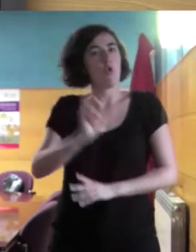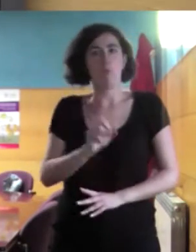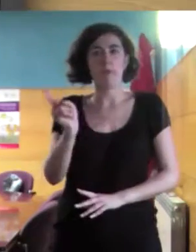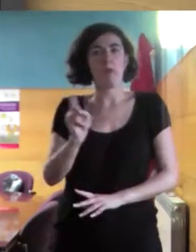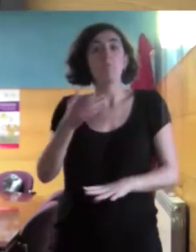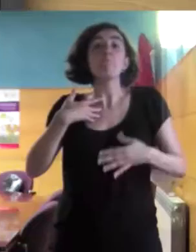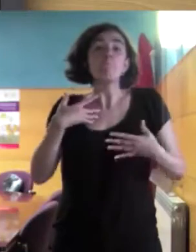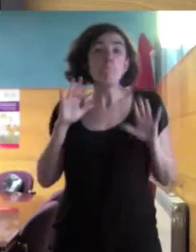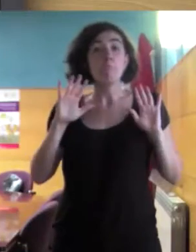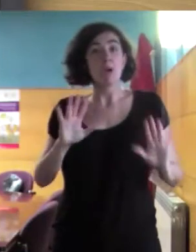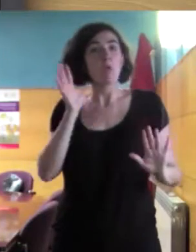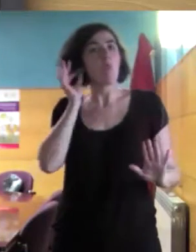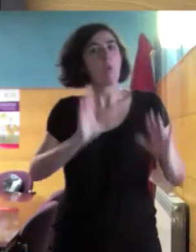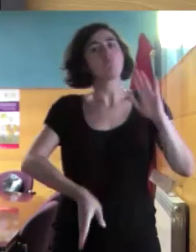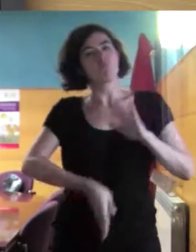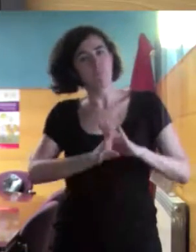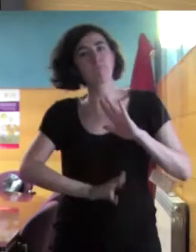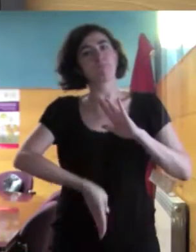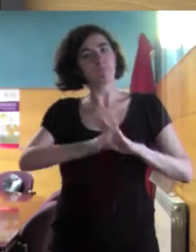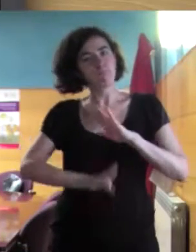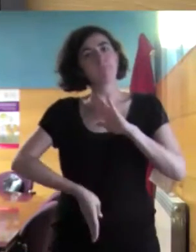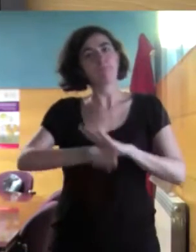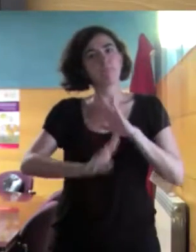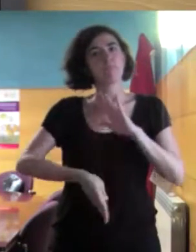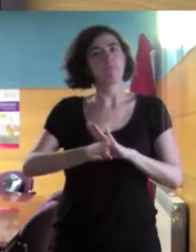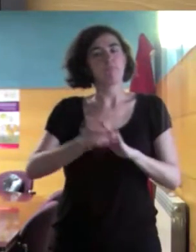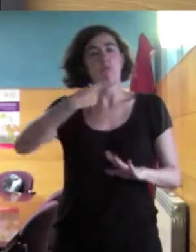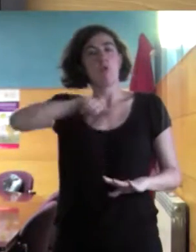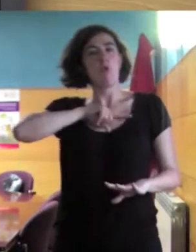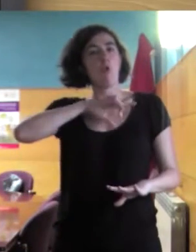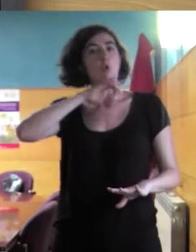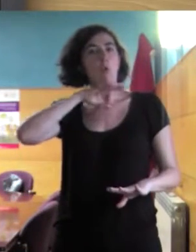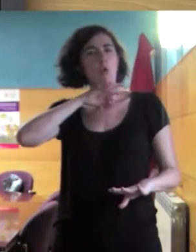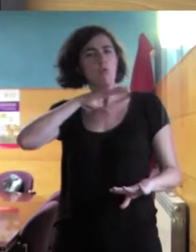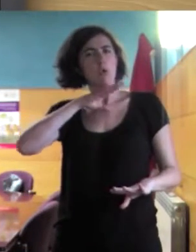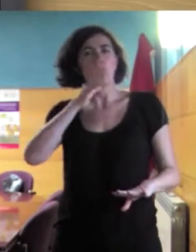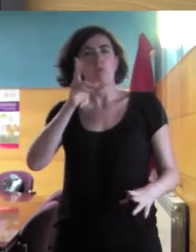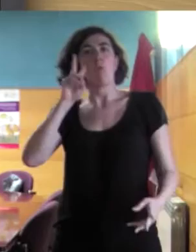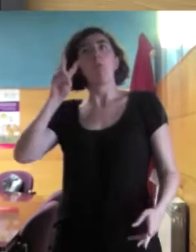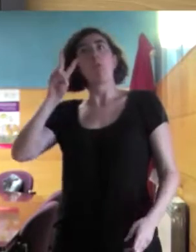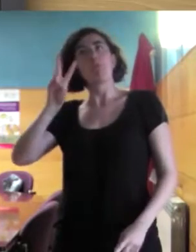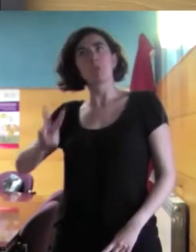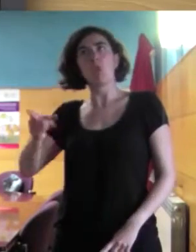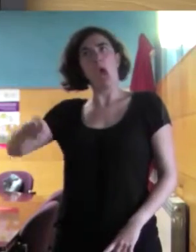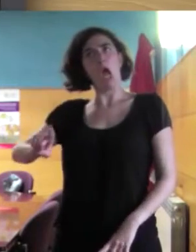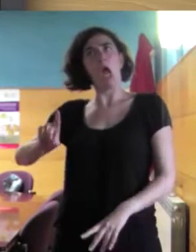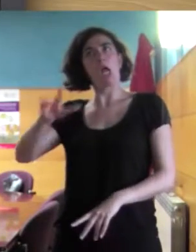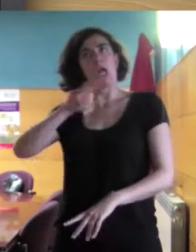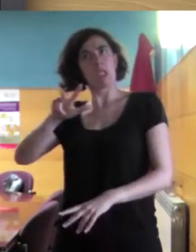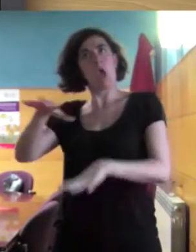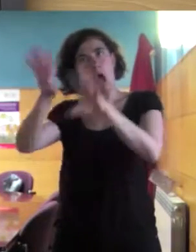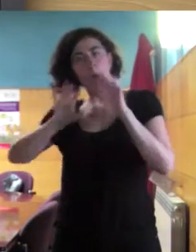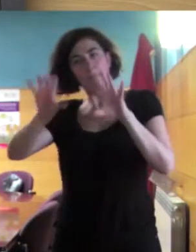sí que se quedan. La verdad que muy contenta porque hemos visto que, aparte de que aprenden castellano, también